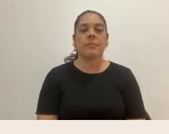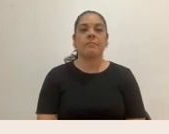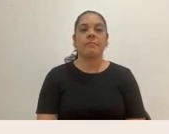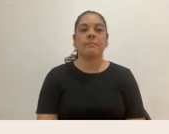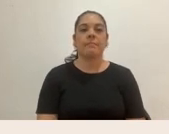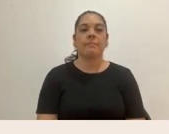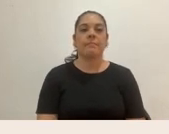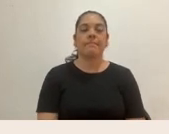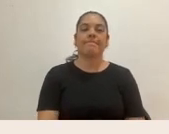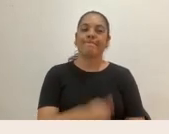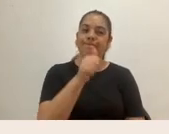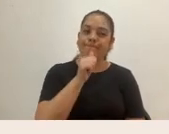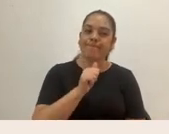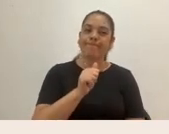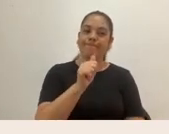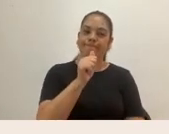Abnegación